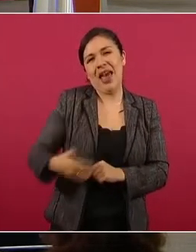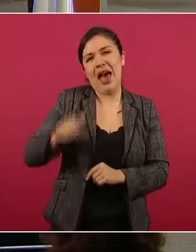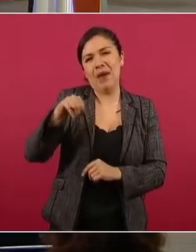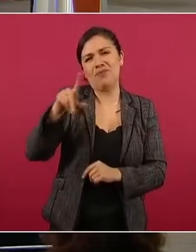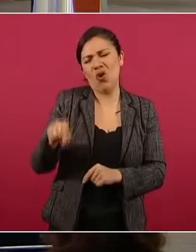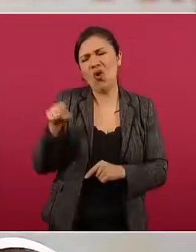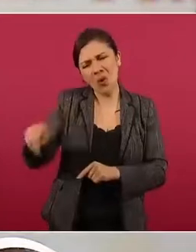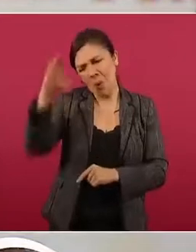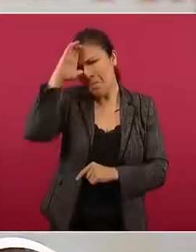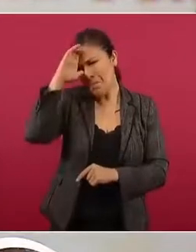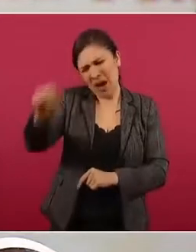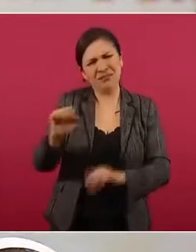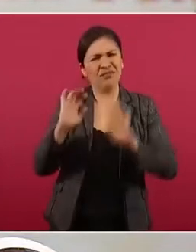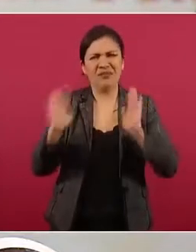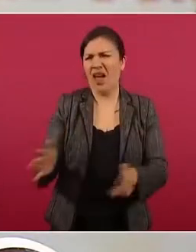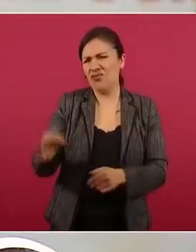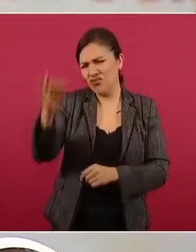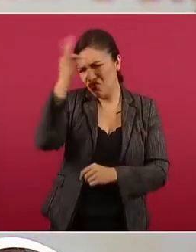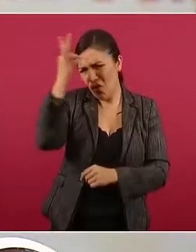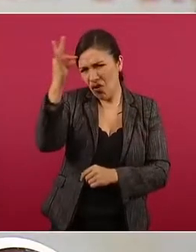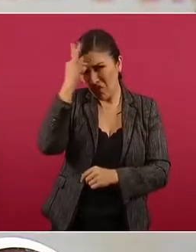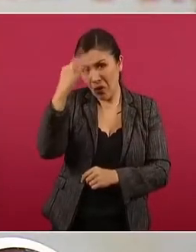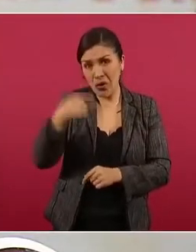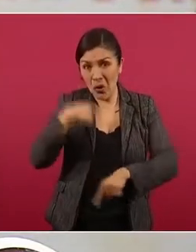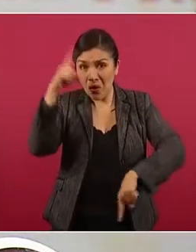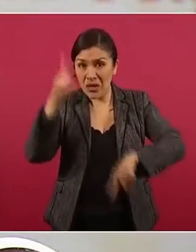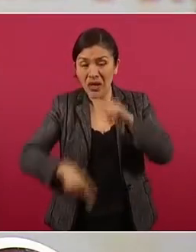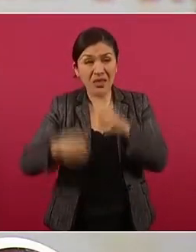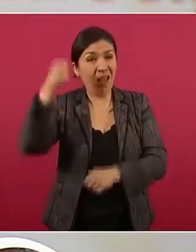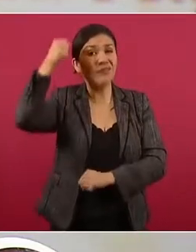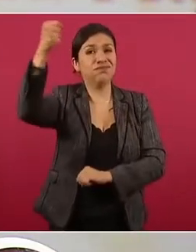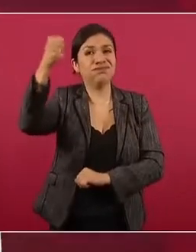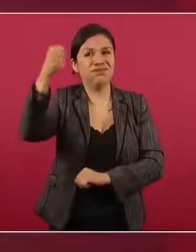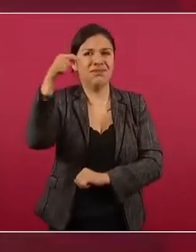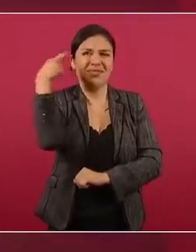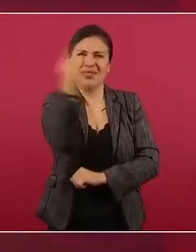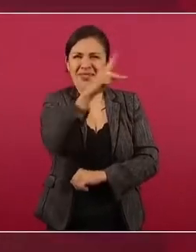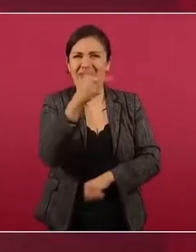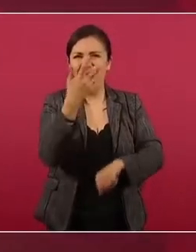payasadas, tarugo, no vamos a quitar la estatua de la libertad.